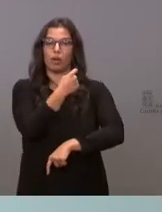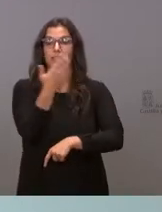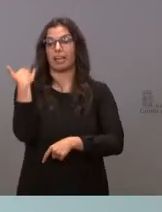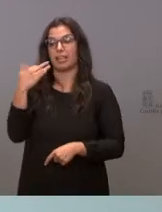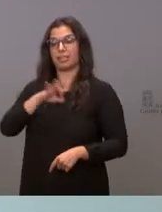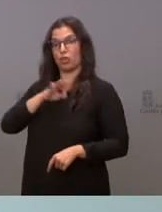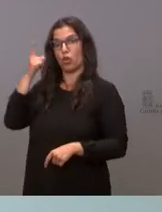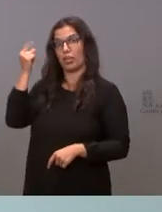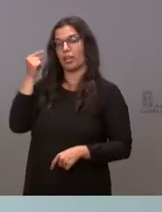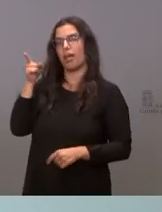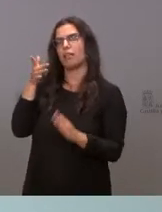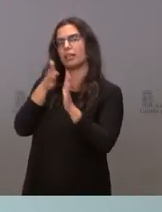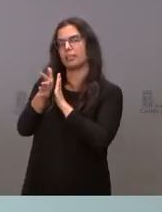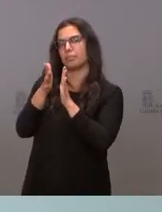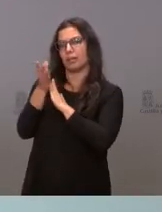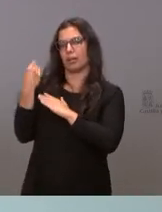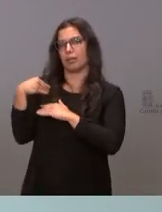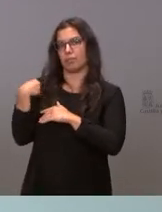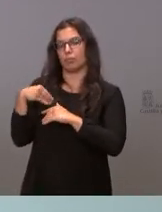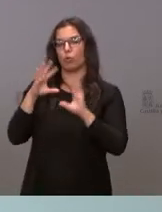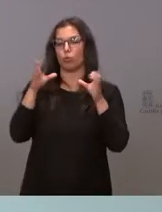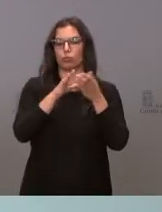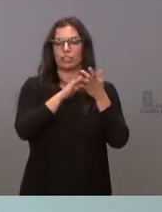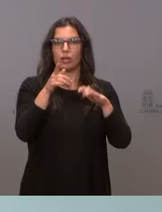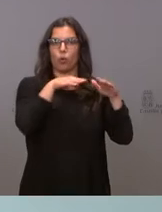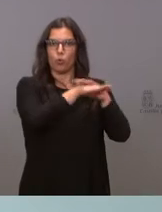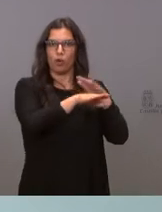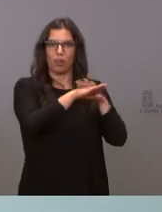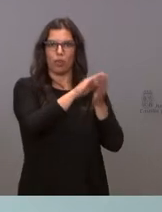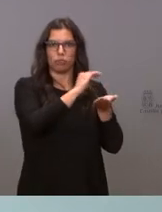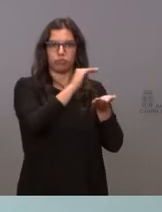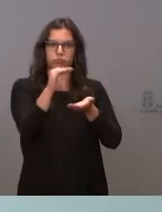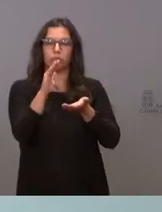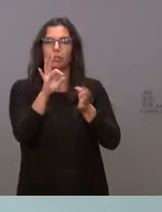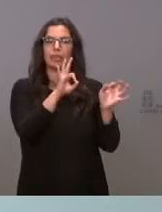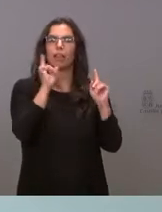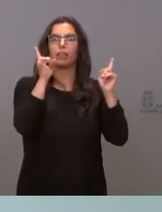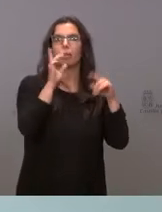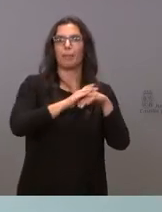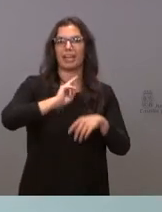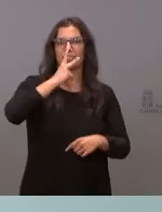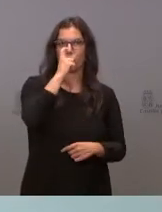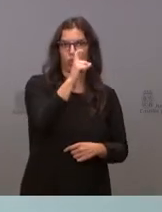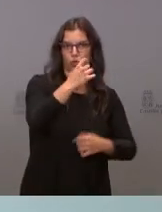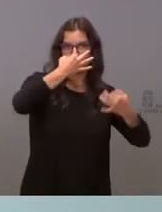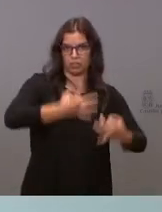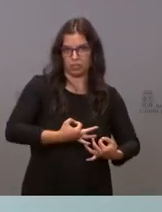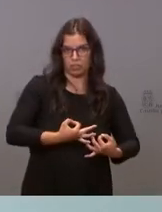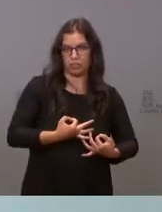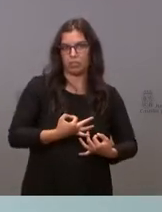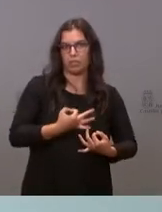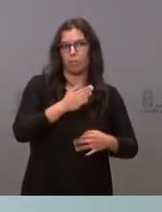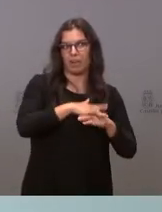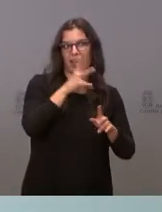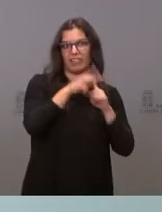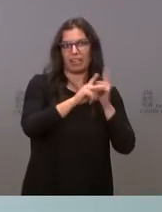Igea comentó en la Junta de Castilla y León que está preparado para esas segundas dosis, para garantizar las segundas dosis. Pero sí que